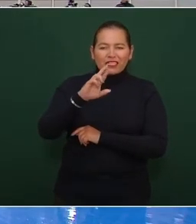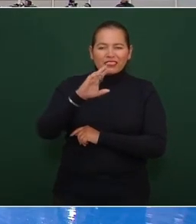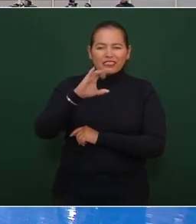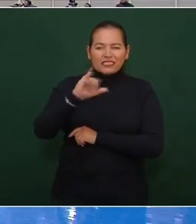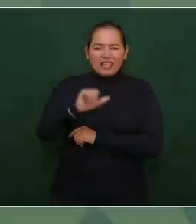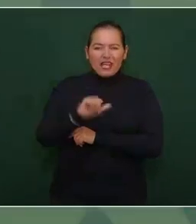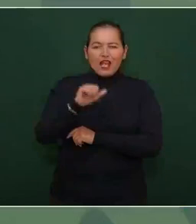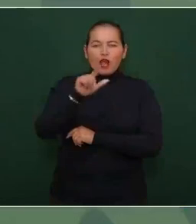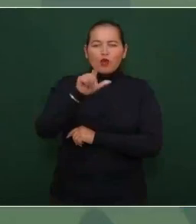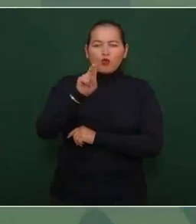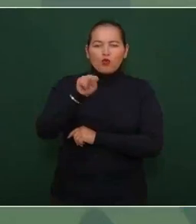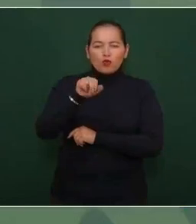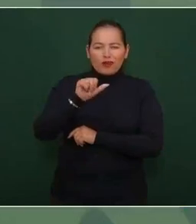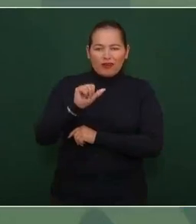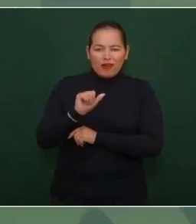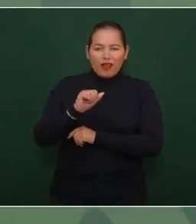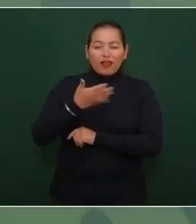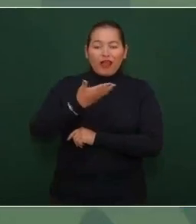seguridad